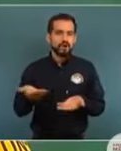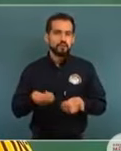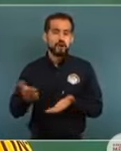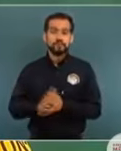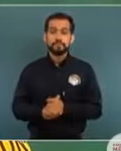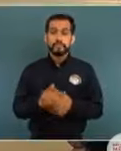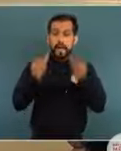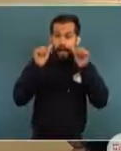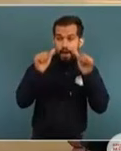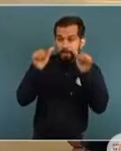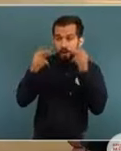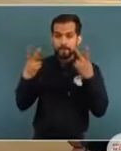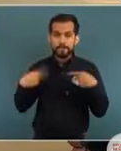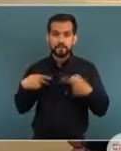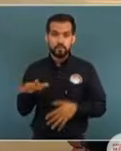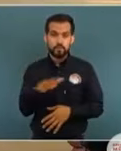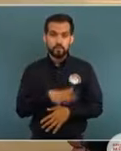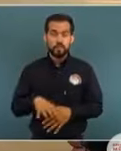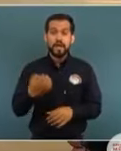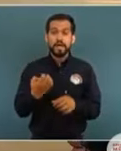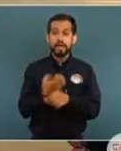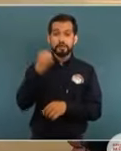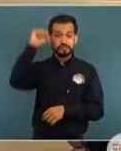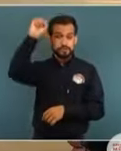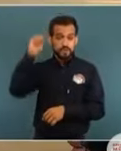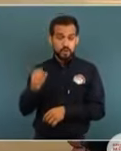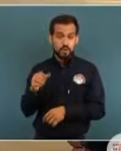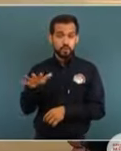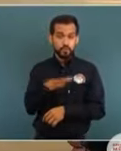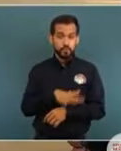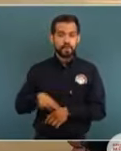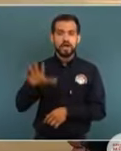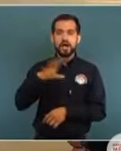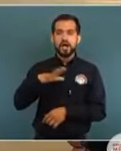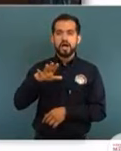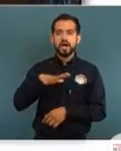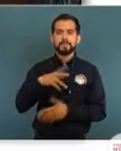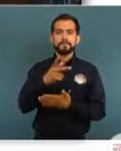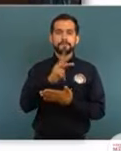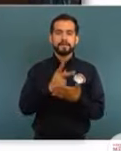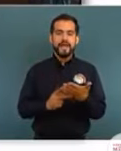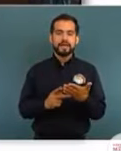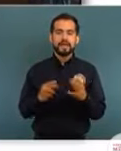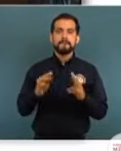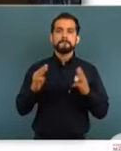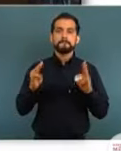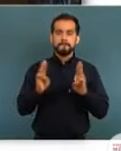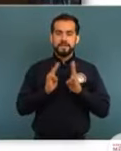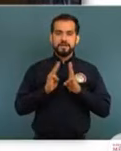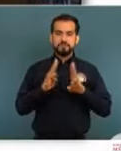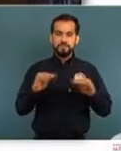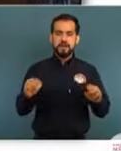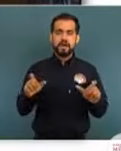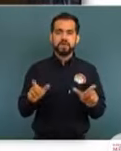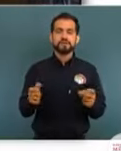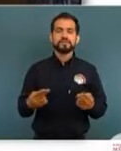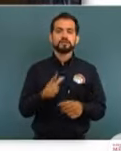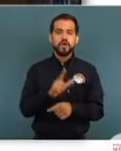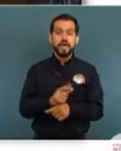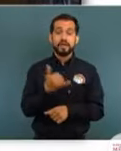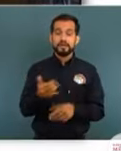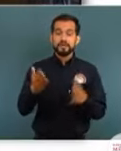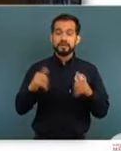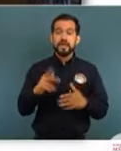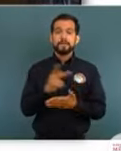auxilio a la población civil, aquí en el estado se han aplicado el plan marina, el plan de la Guardia Nacional